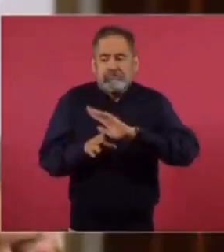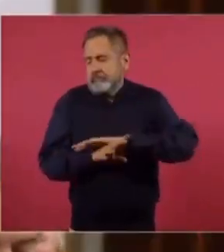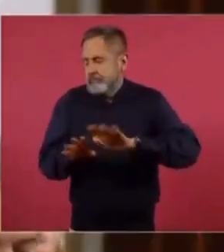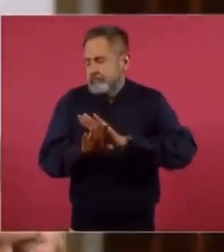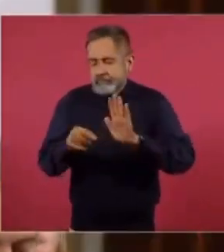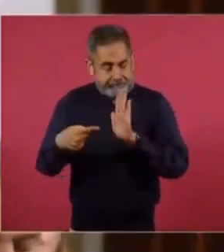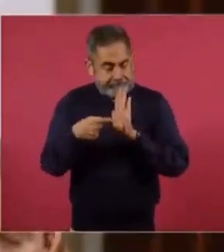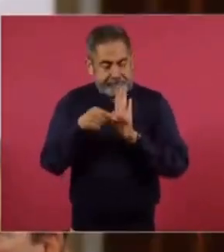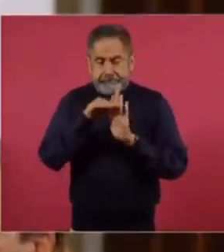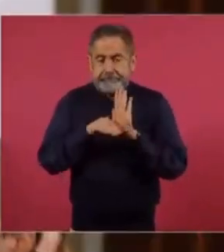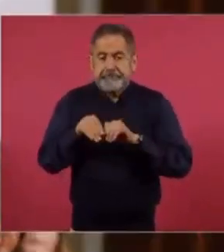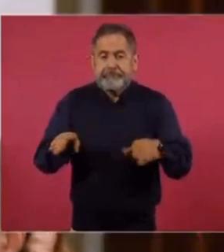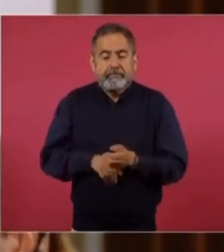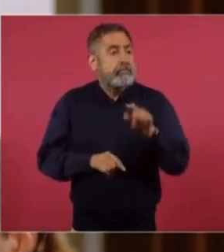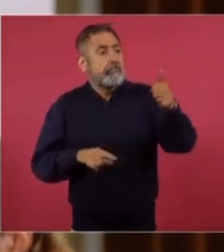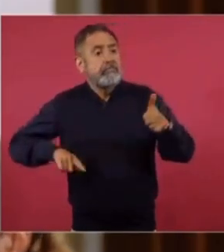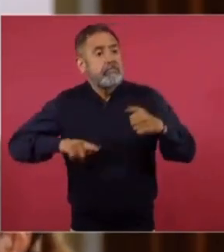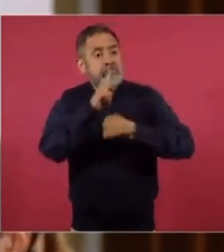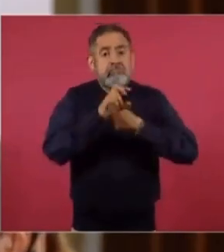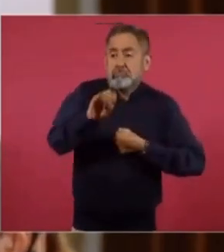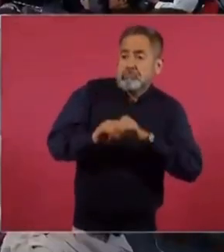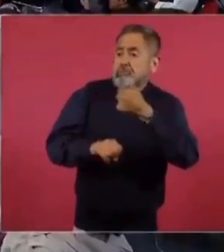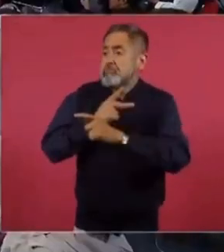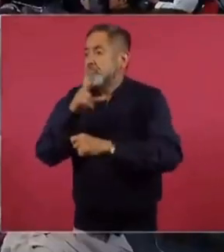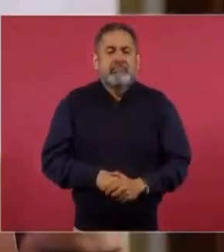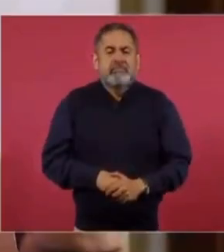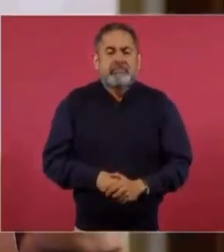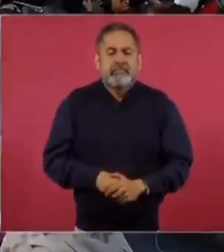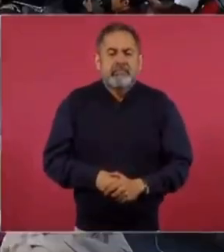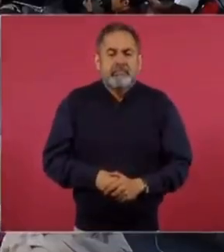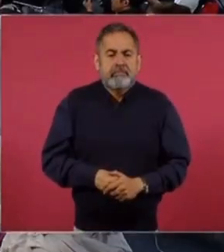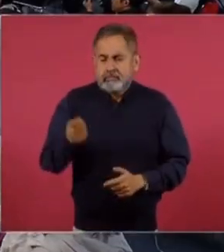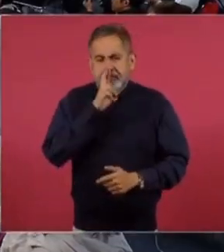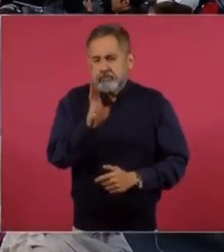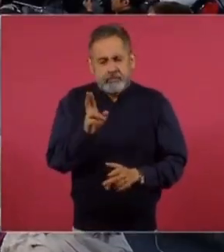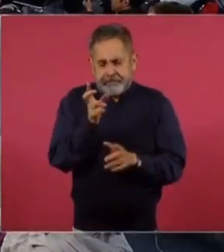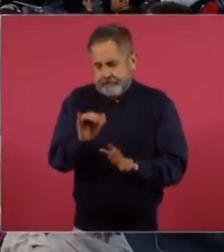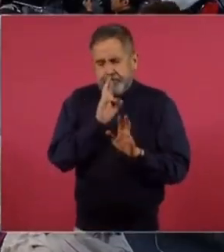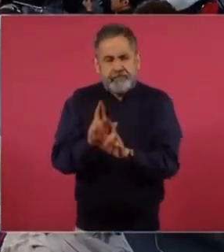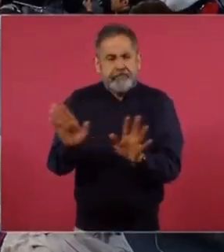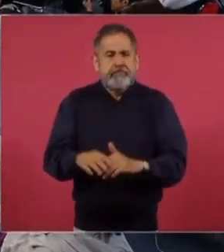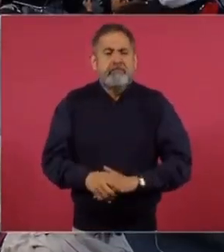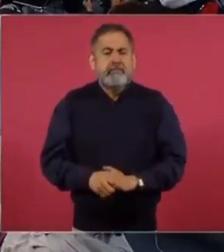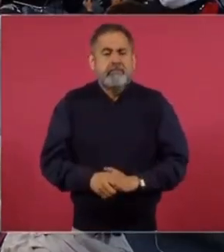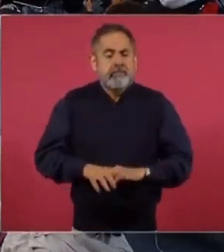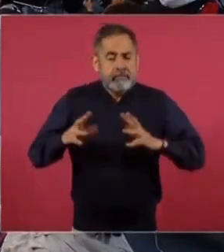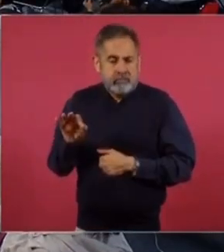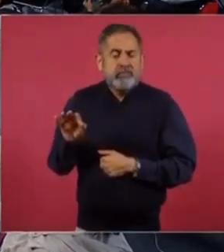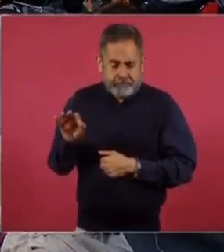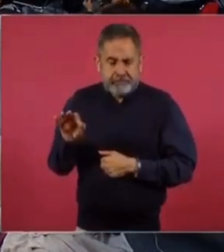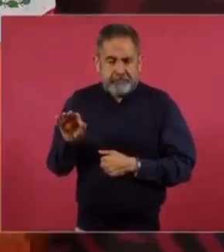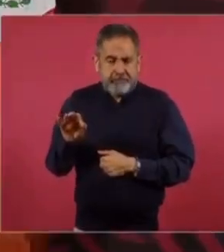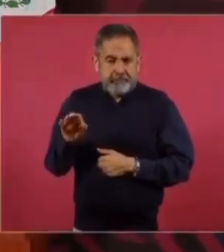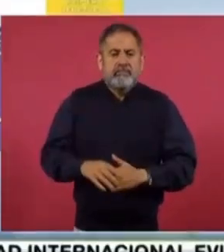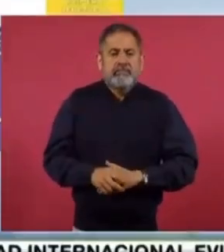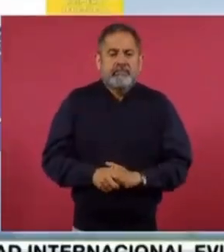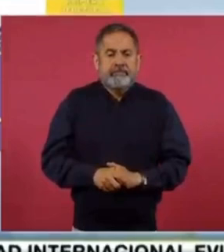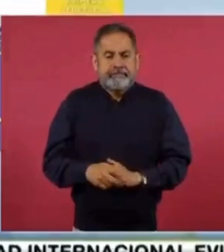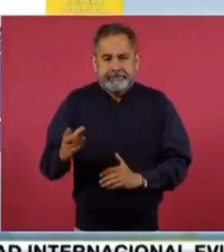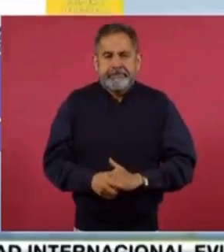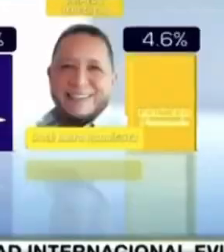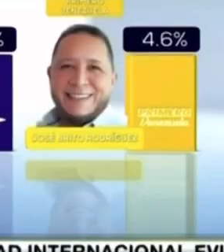pronunció un gobierno, ya se pronunció otro. Pero esto es el resultado, con el 80% de las casillas.